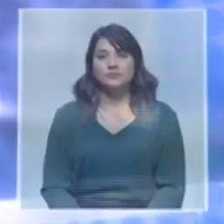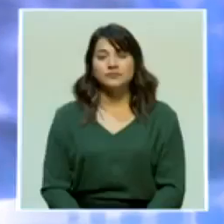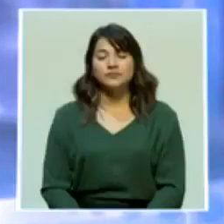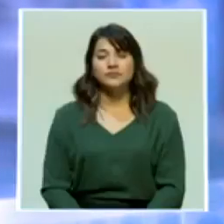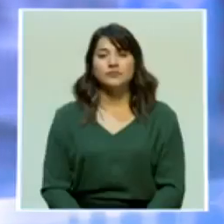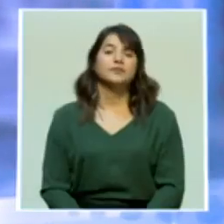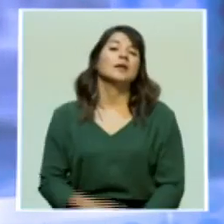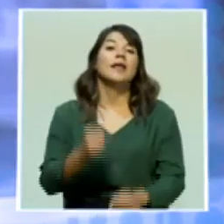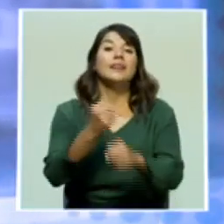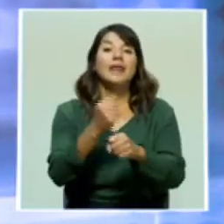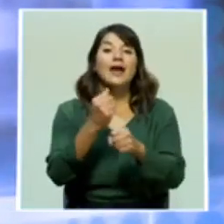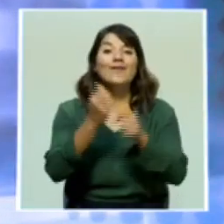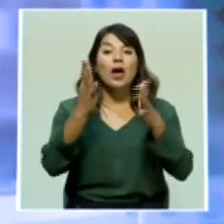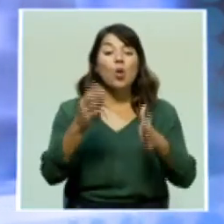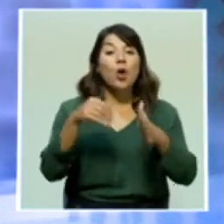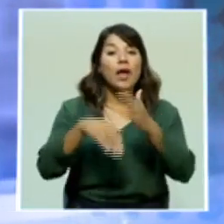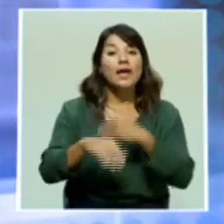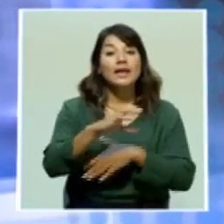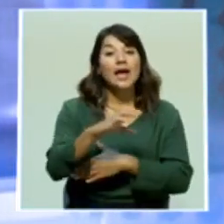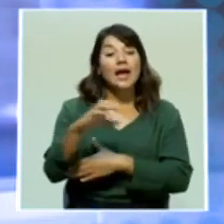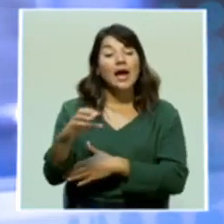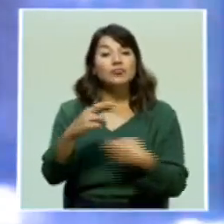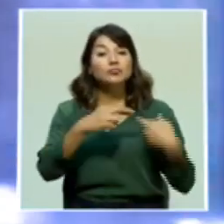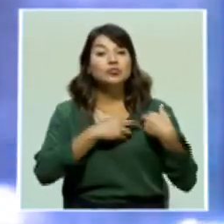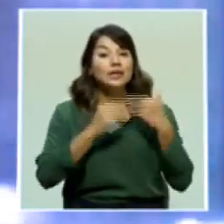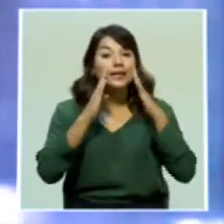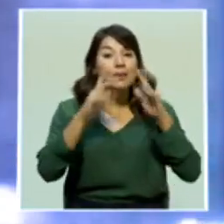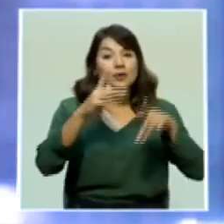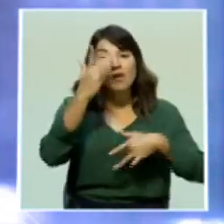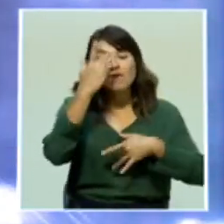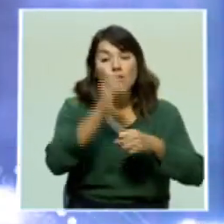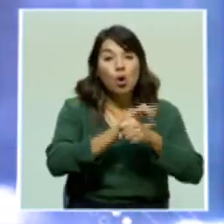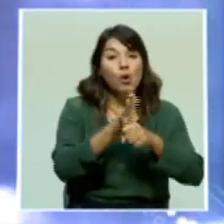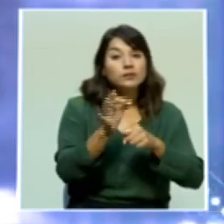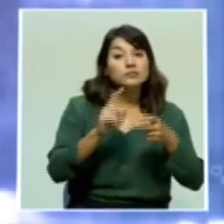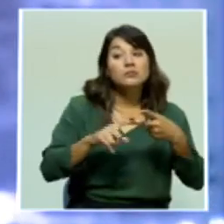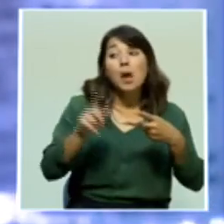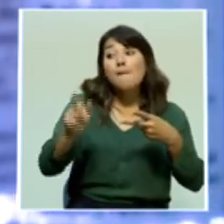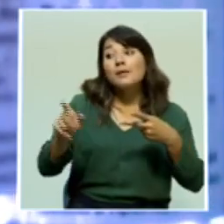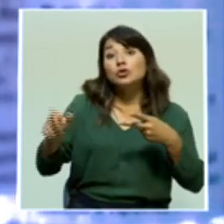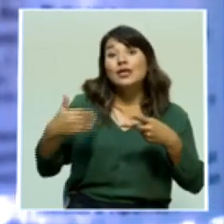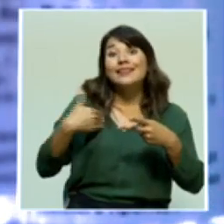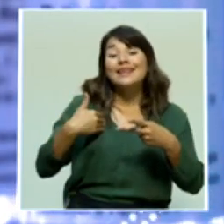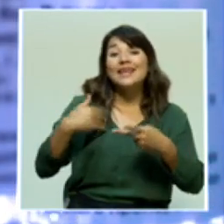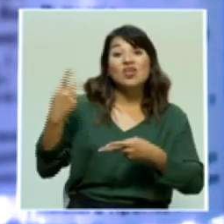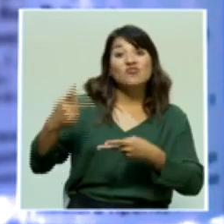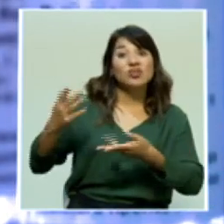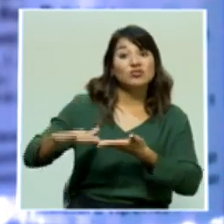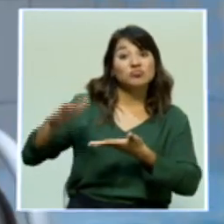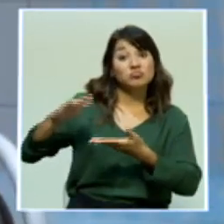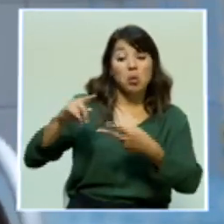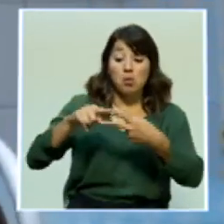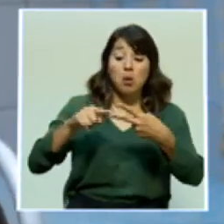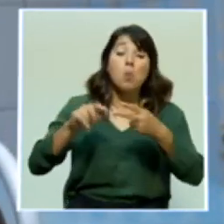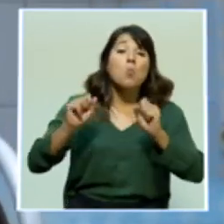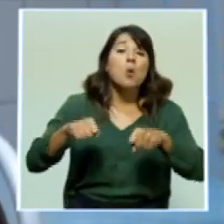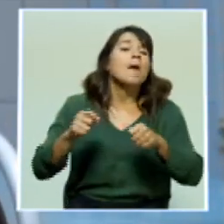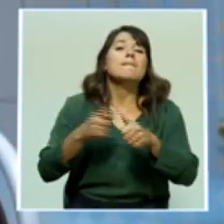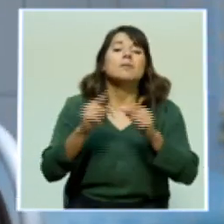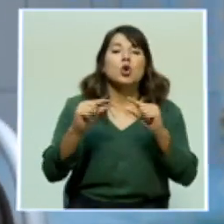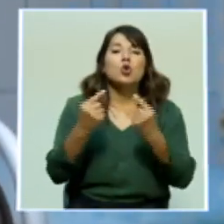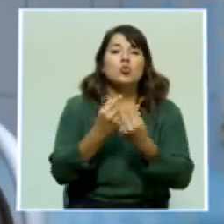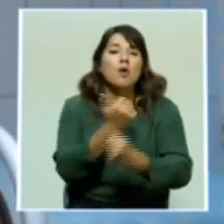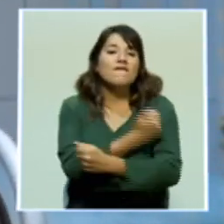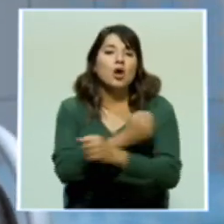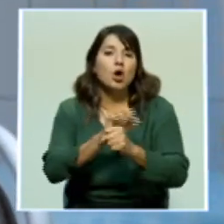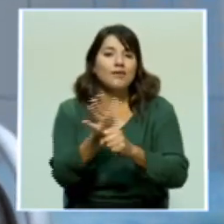El personal de la caja destinado a las áreas COVID-19 y las personas de alto riesgo podrían ser las primeras en vacunarse contra el COVID-19